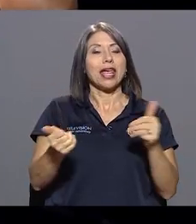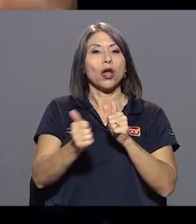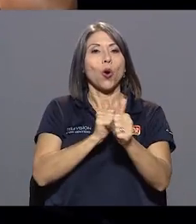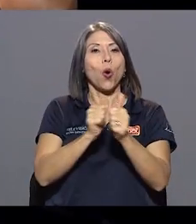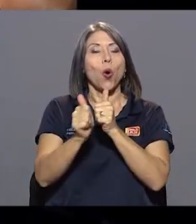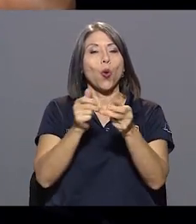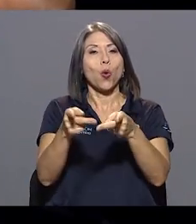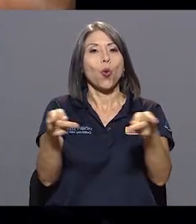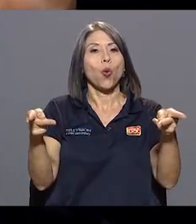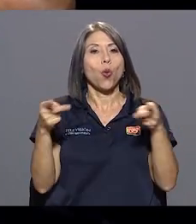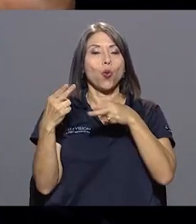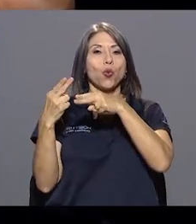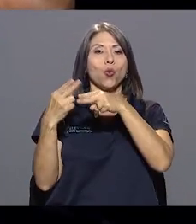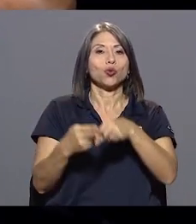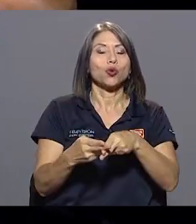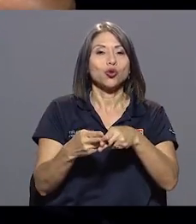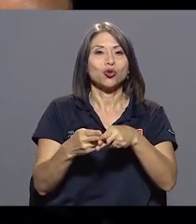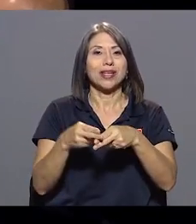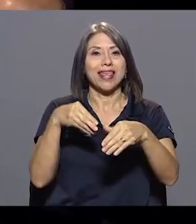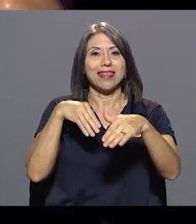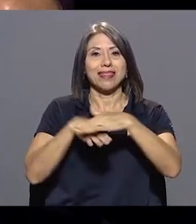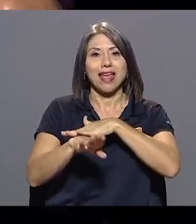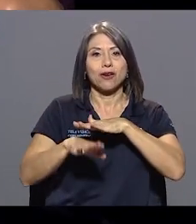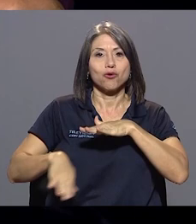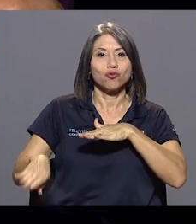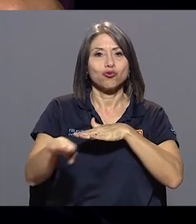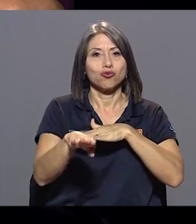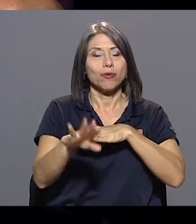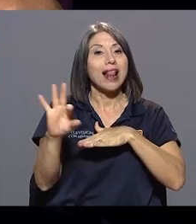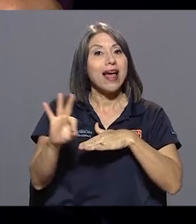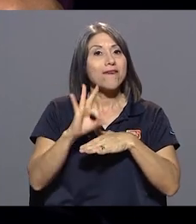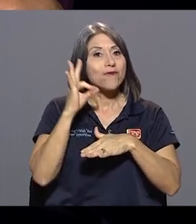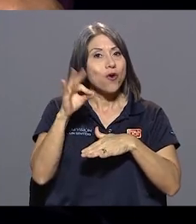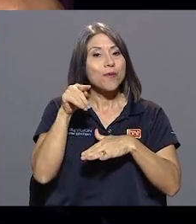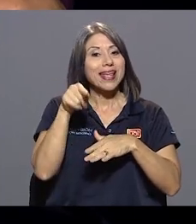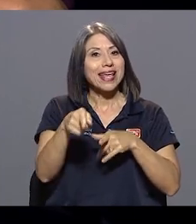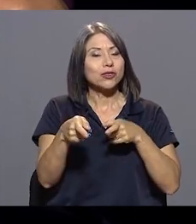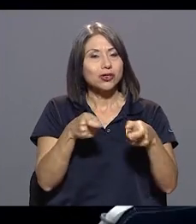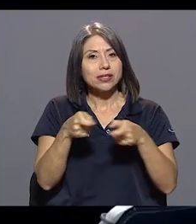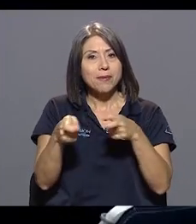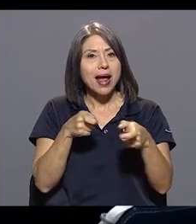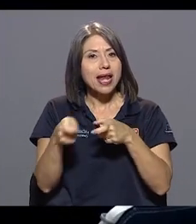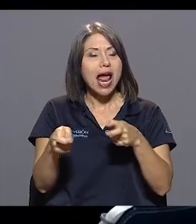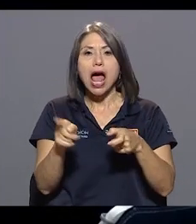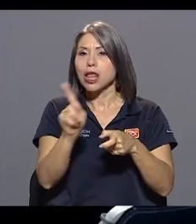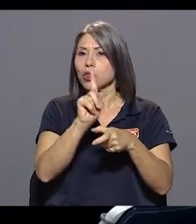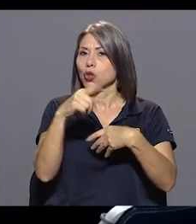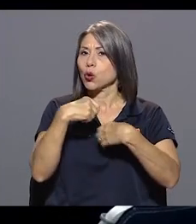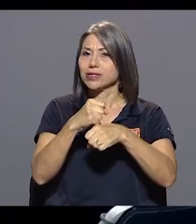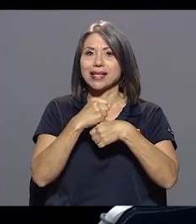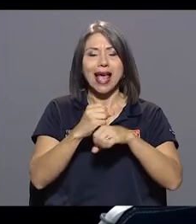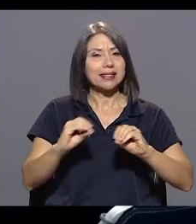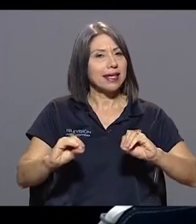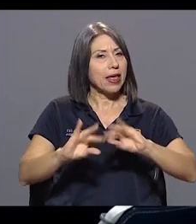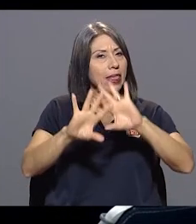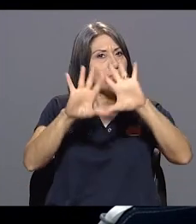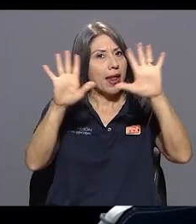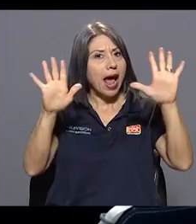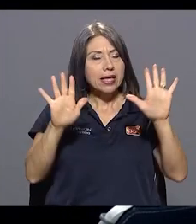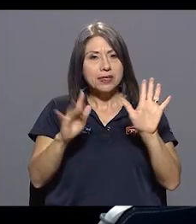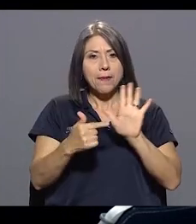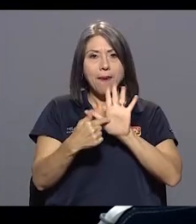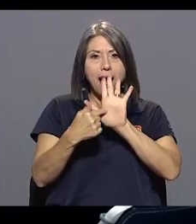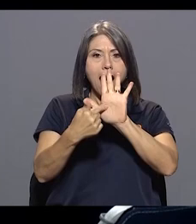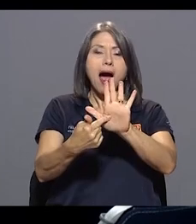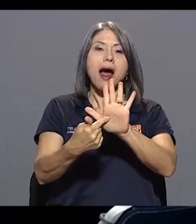internos. La forma en que esos concursos se manejan no se hace de manera transparente y de acuerdo